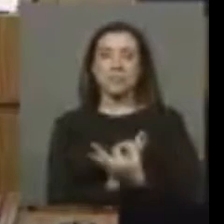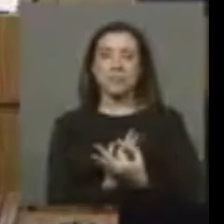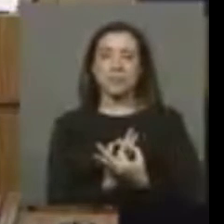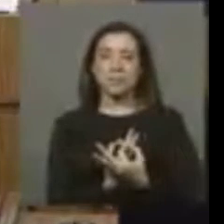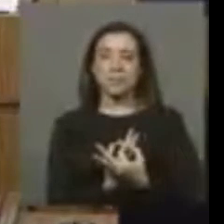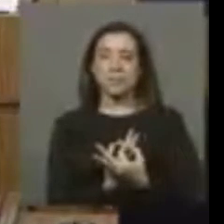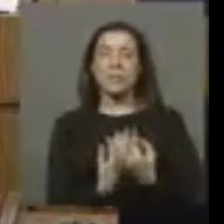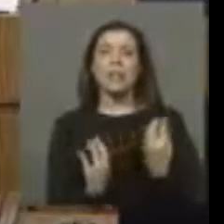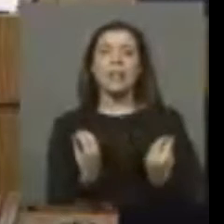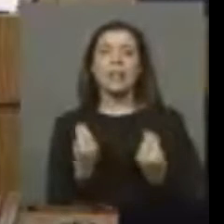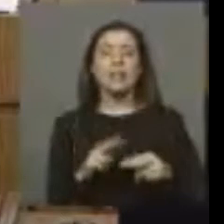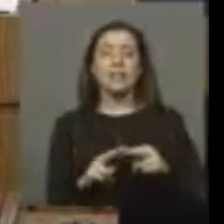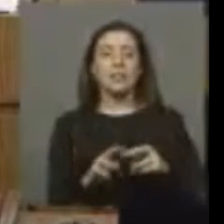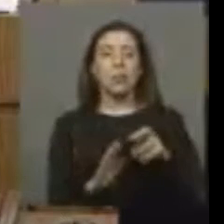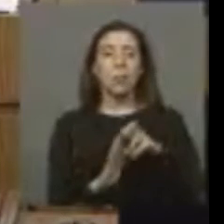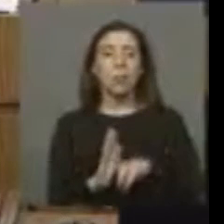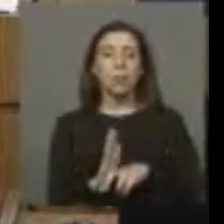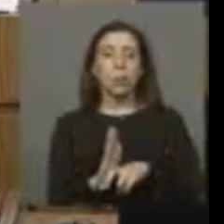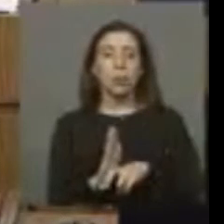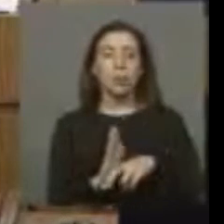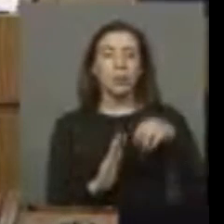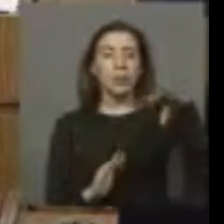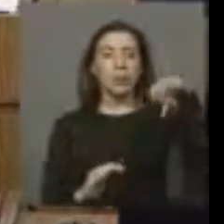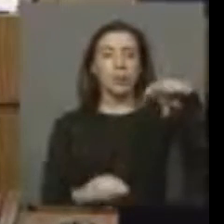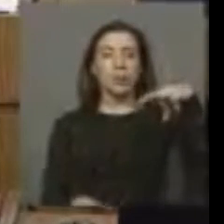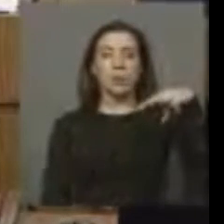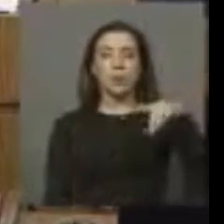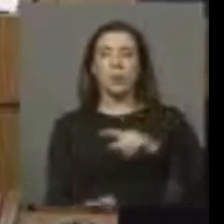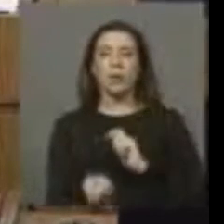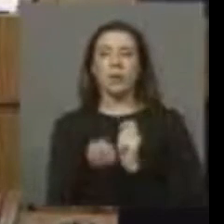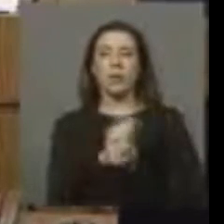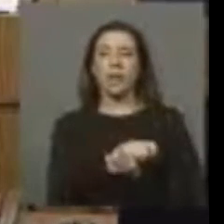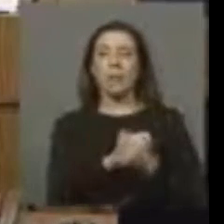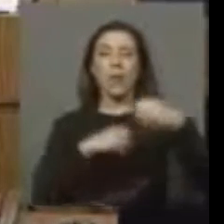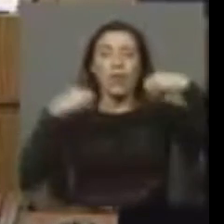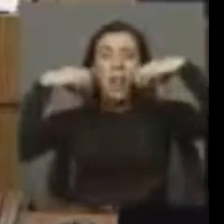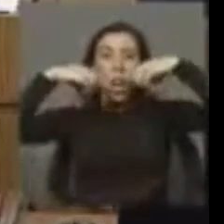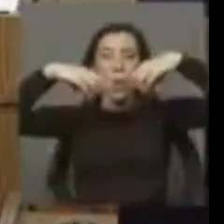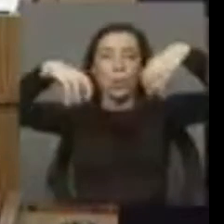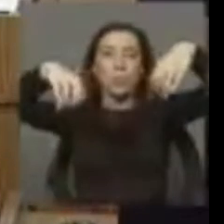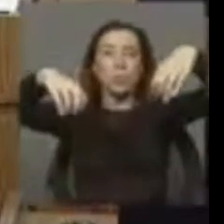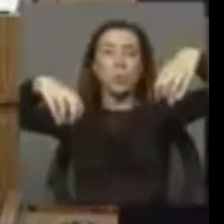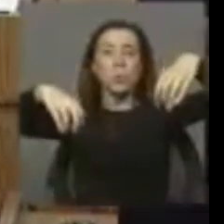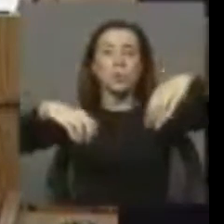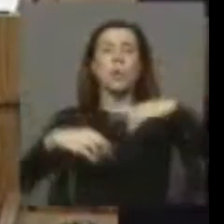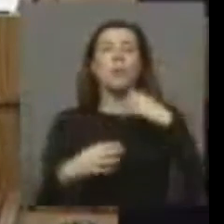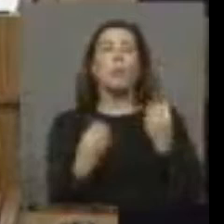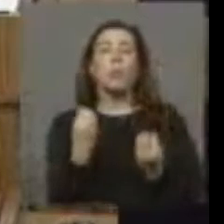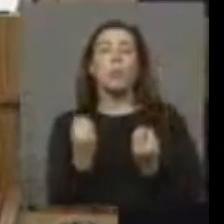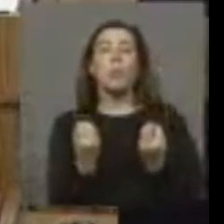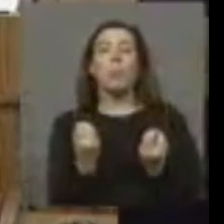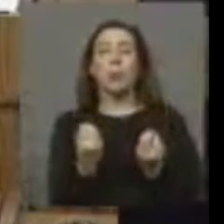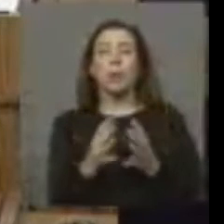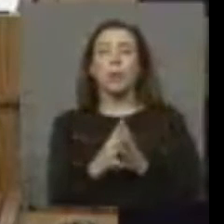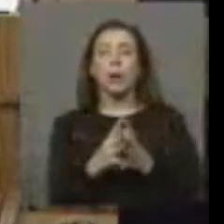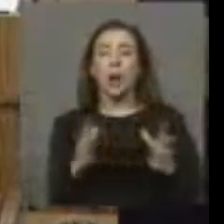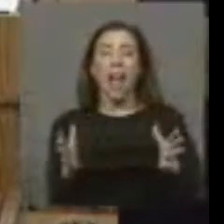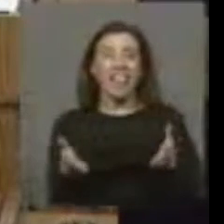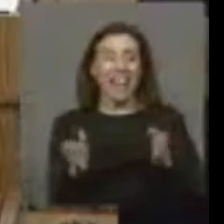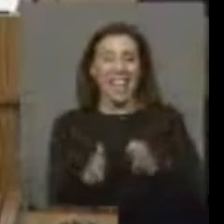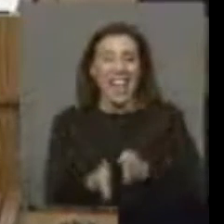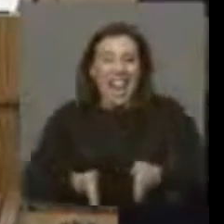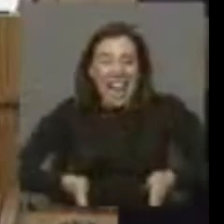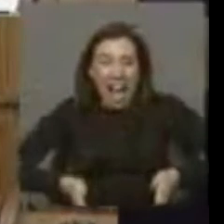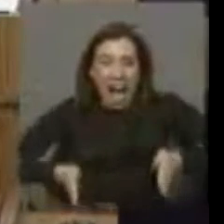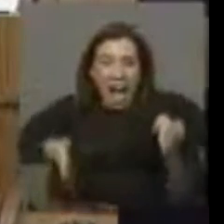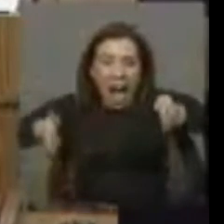en qué está el proyecto de iluminación, de cambio de la iluminación de la ciudad. Lo digo, presidente, porque hay grandes avenidas en